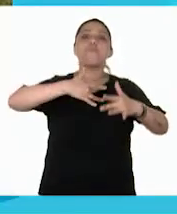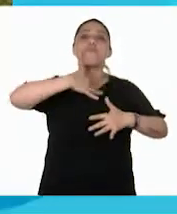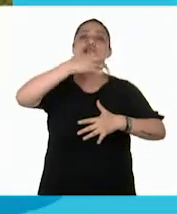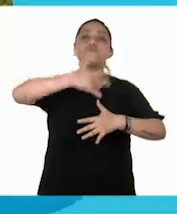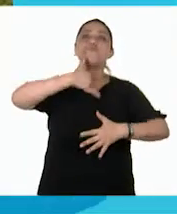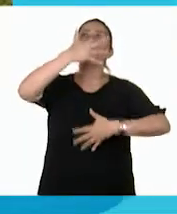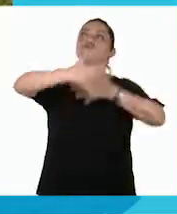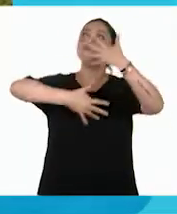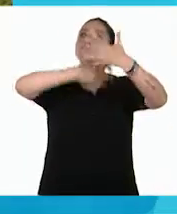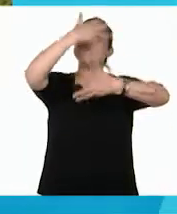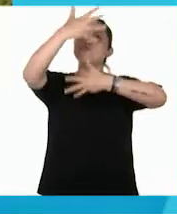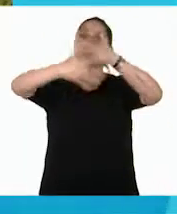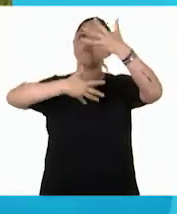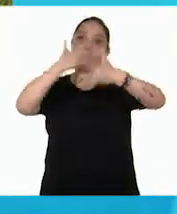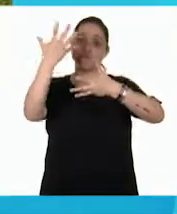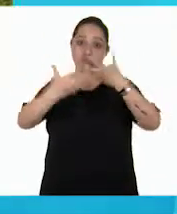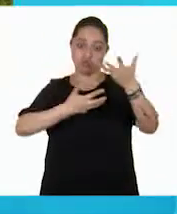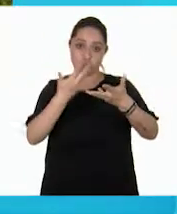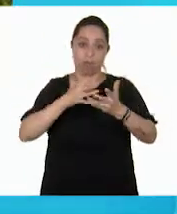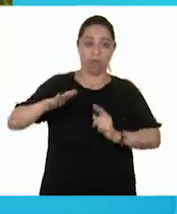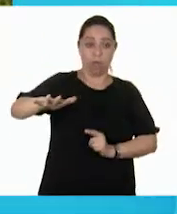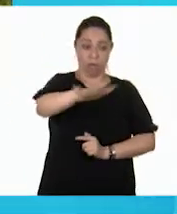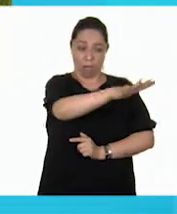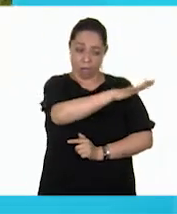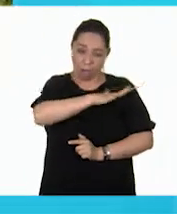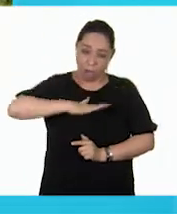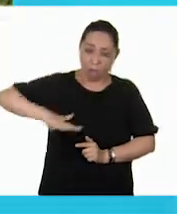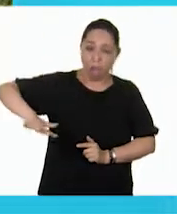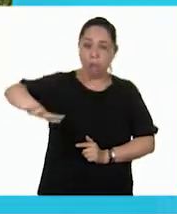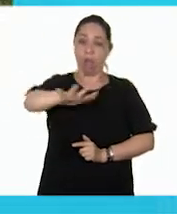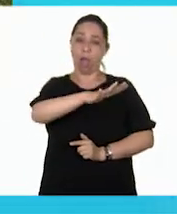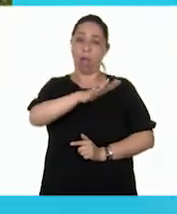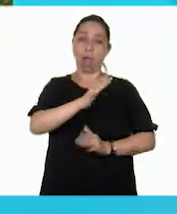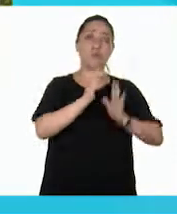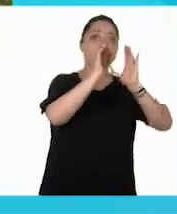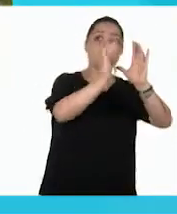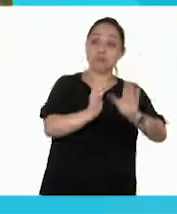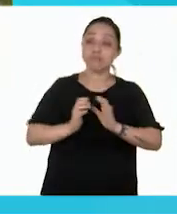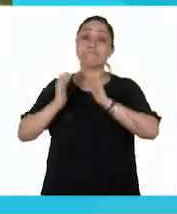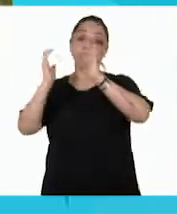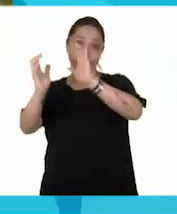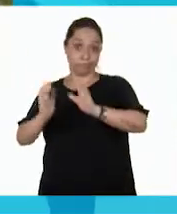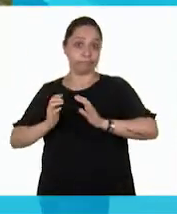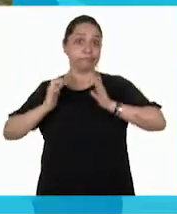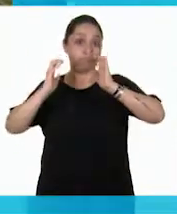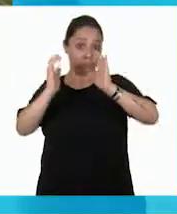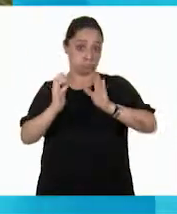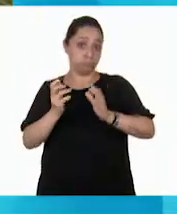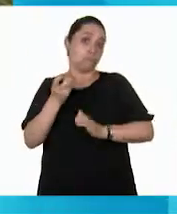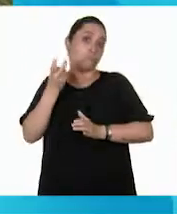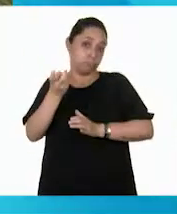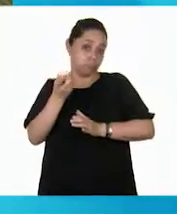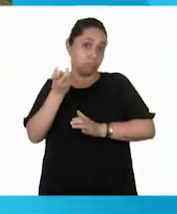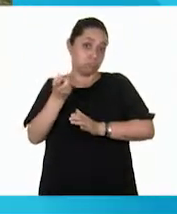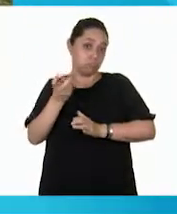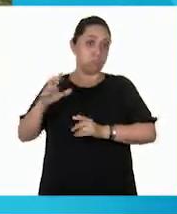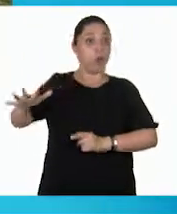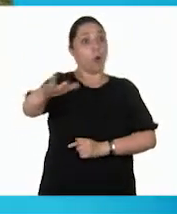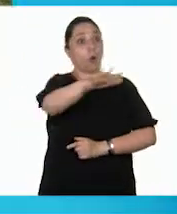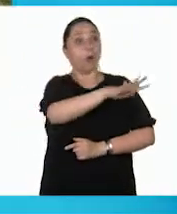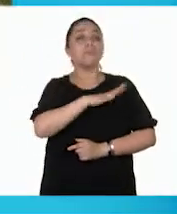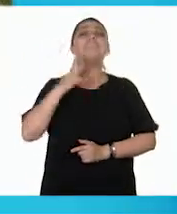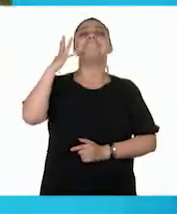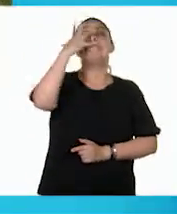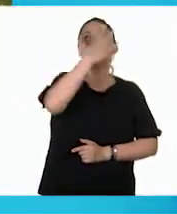Cuidamos los espacios verdes que traemos a nuestro alrededor. Esto hace que nuestro entorno se vea